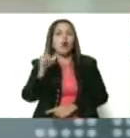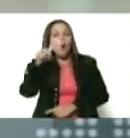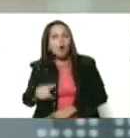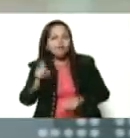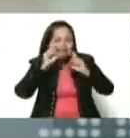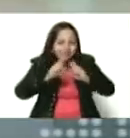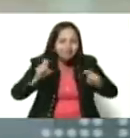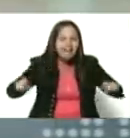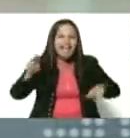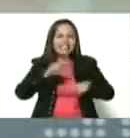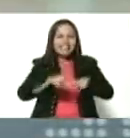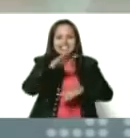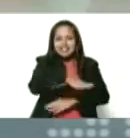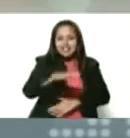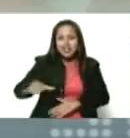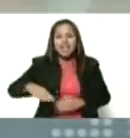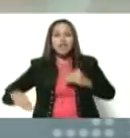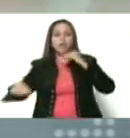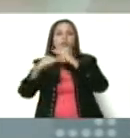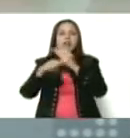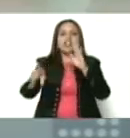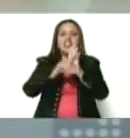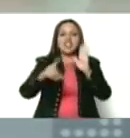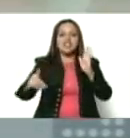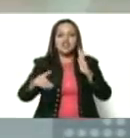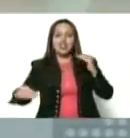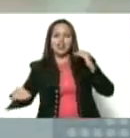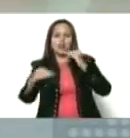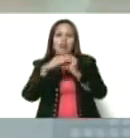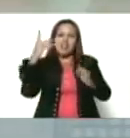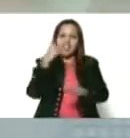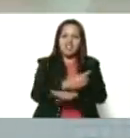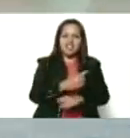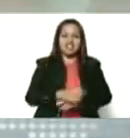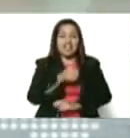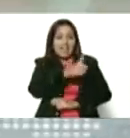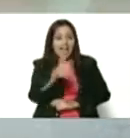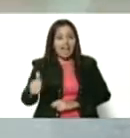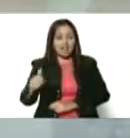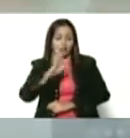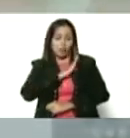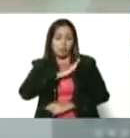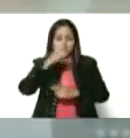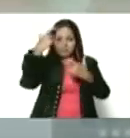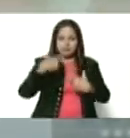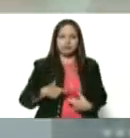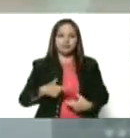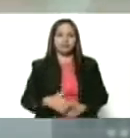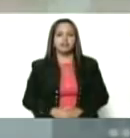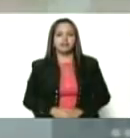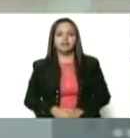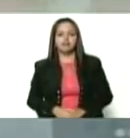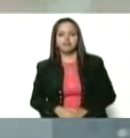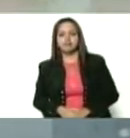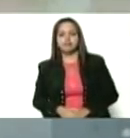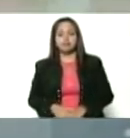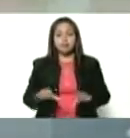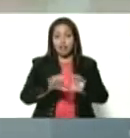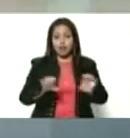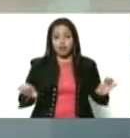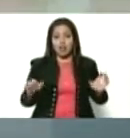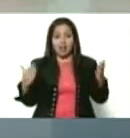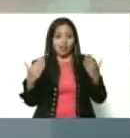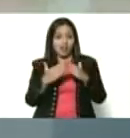educar a los niños y a las niñas con iguales derechos e iguales deberes, cada quien con su personalidad. Educarlos en el hogar,